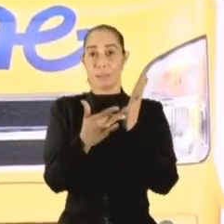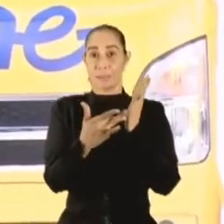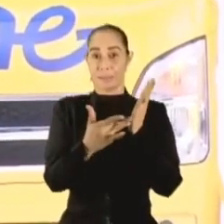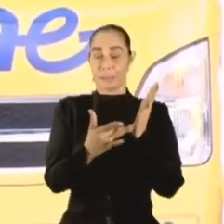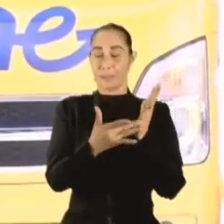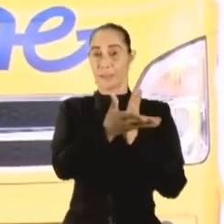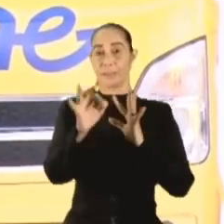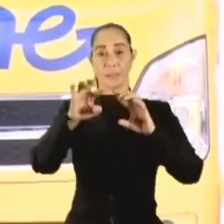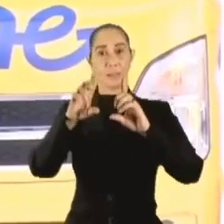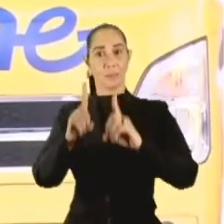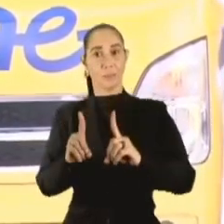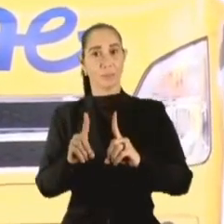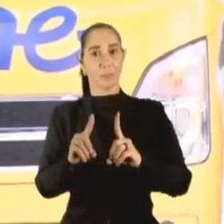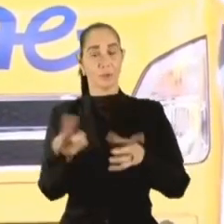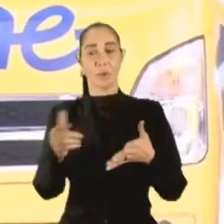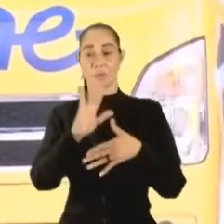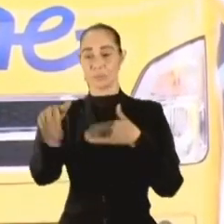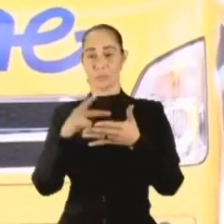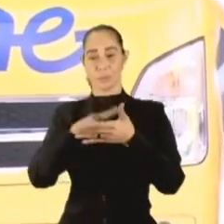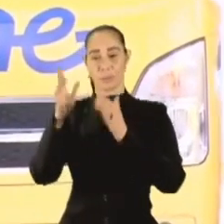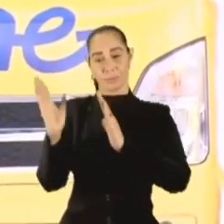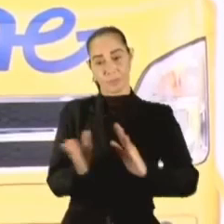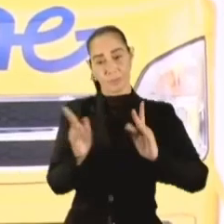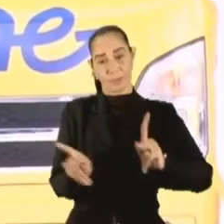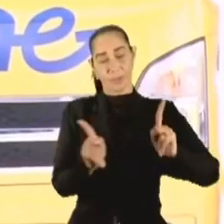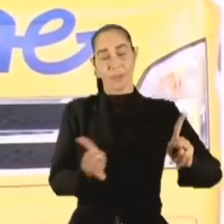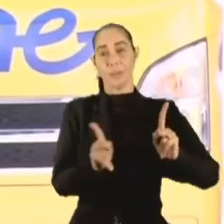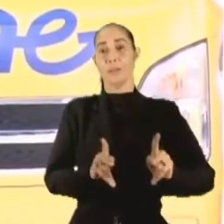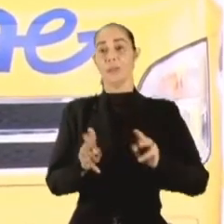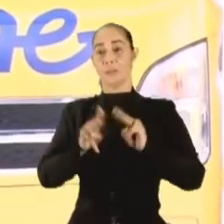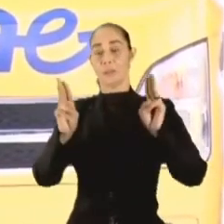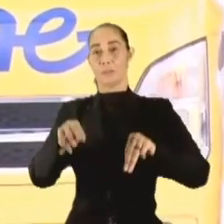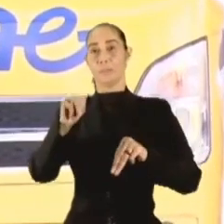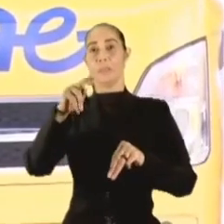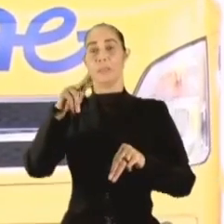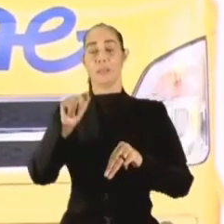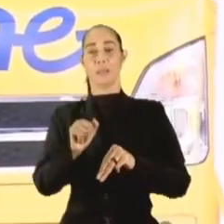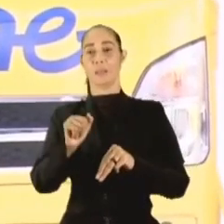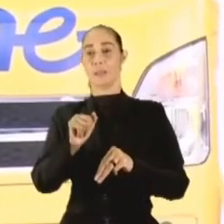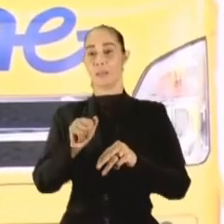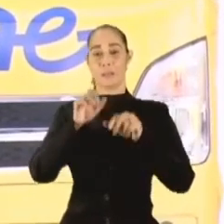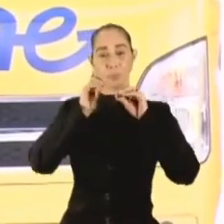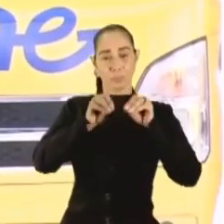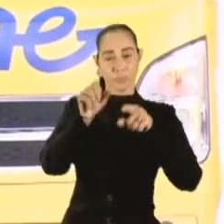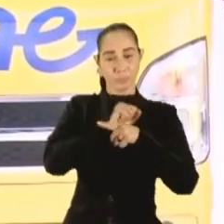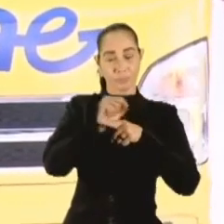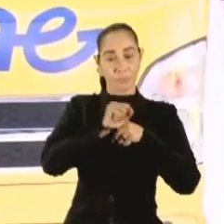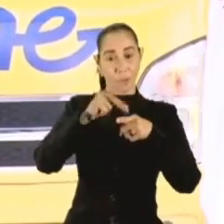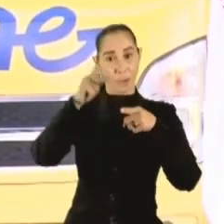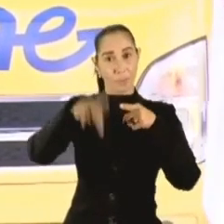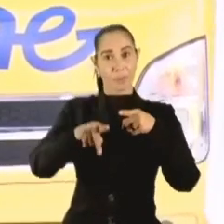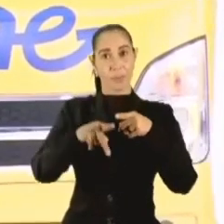de educación según toda la planificación del MINER a más profesores que jamás se haya hecho en la